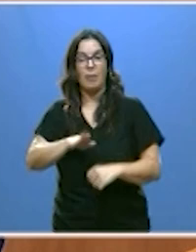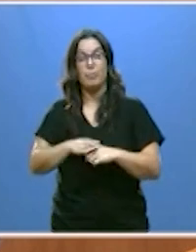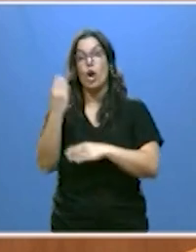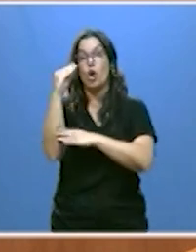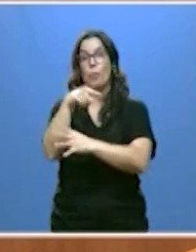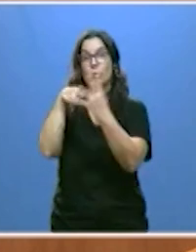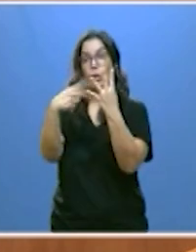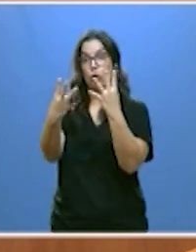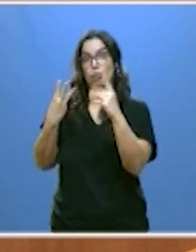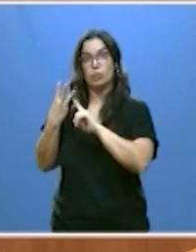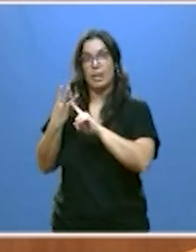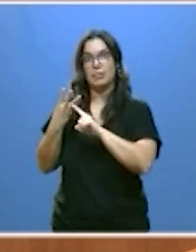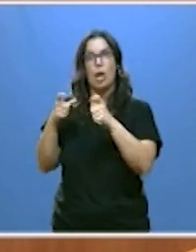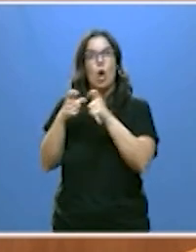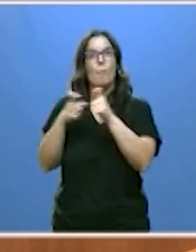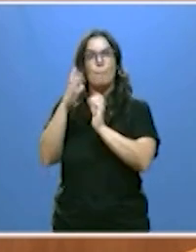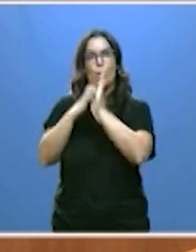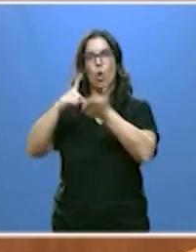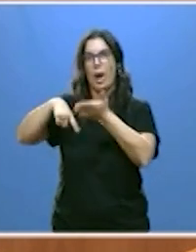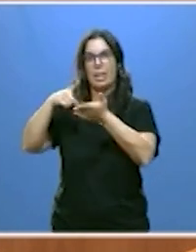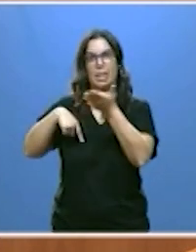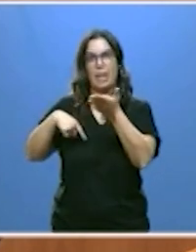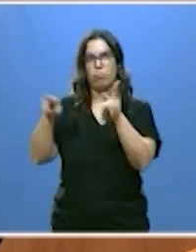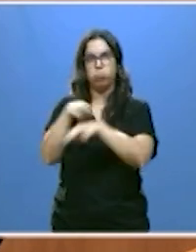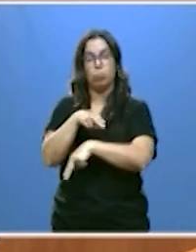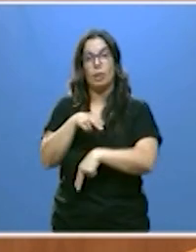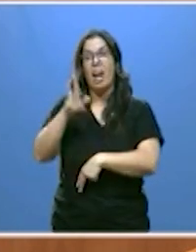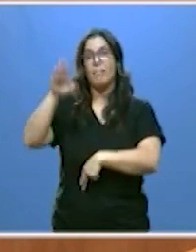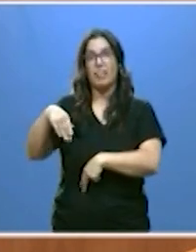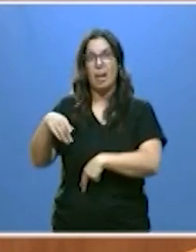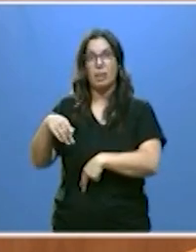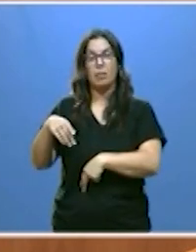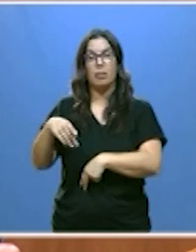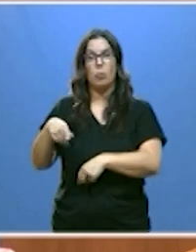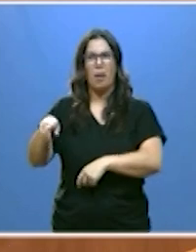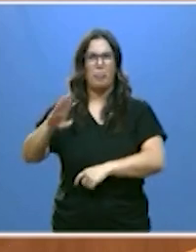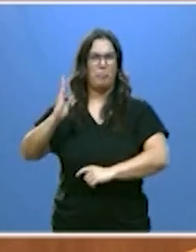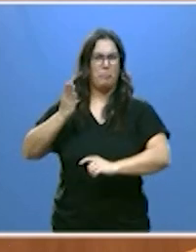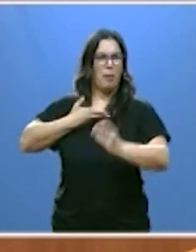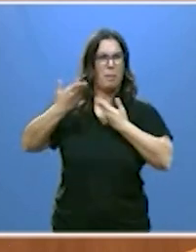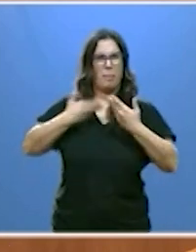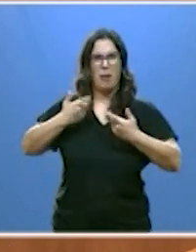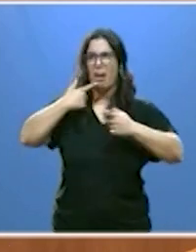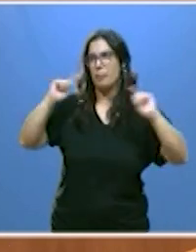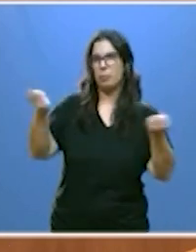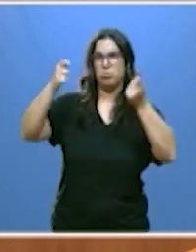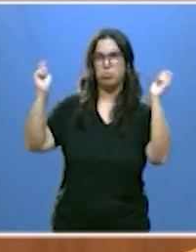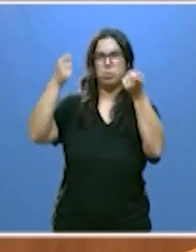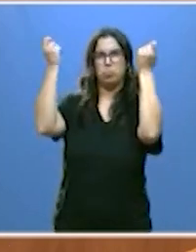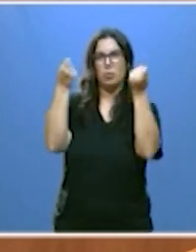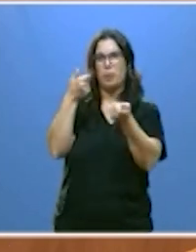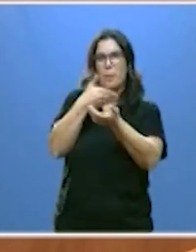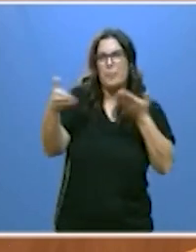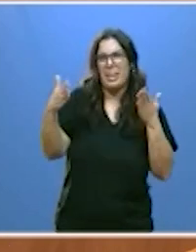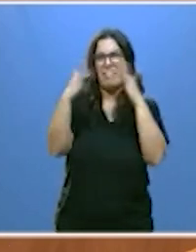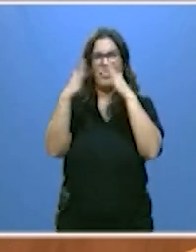jóvenes sin bono de alquiler y nos bombardea con un chorreo inverosímil de anuncios de miles y miles